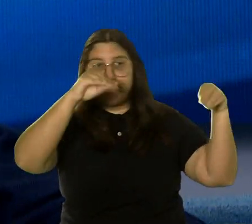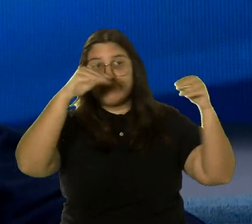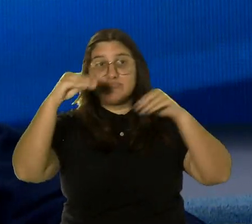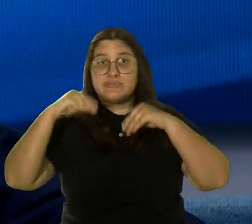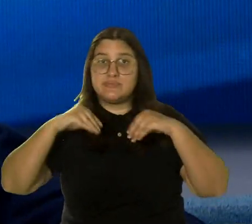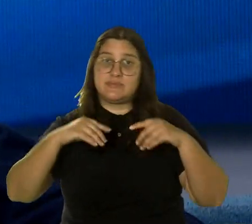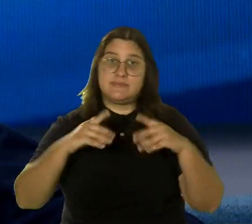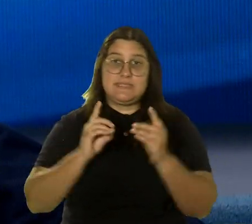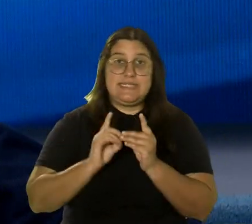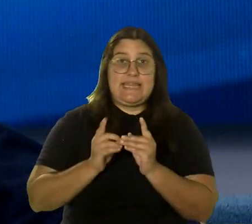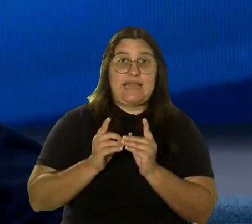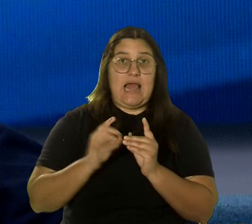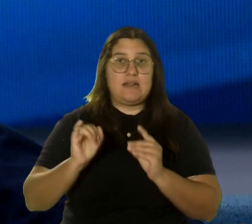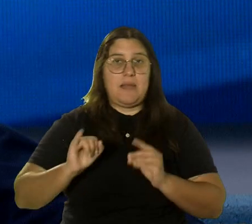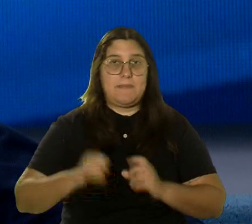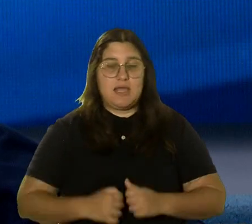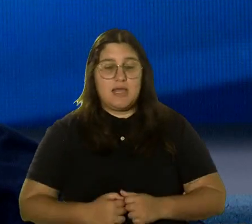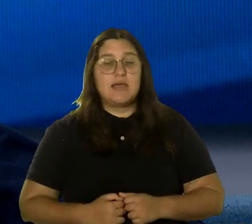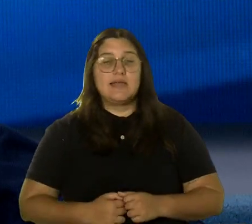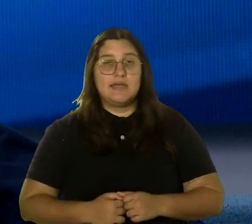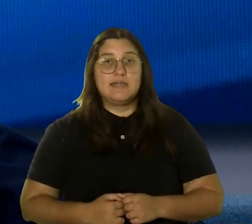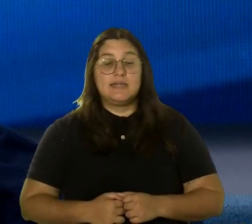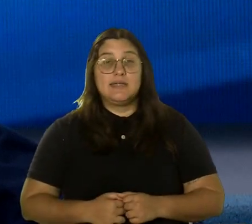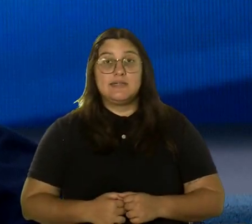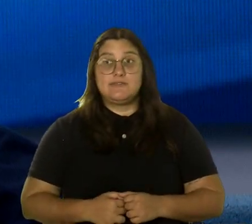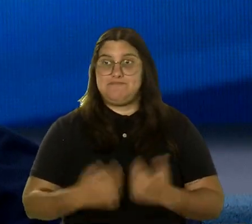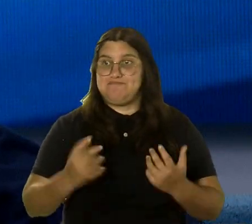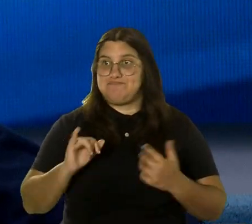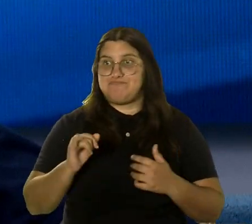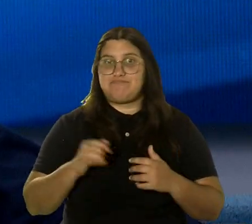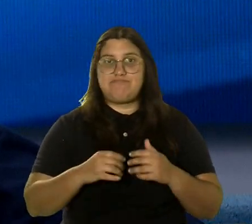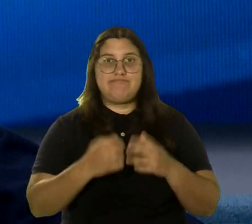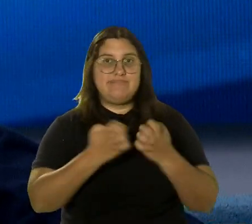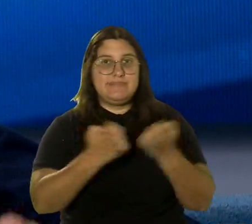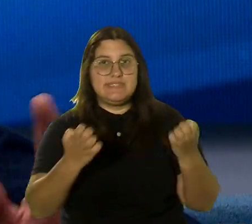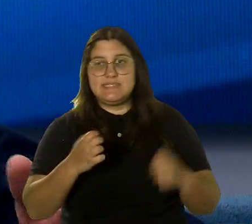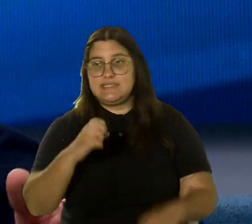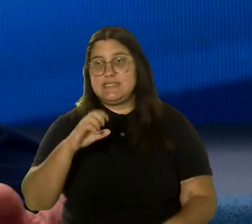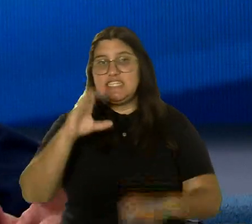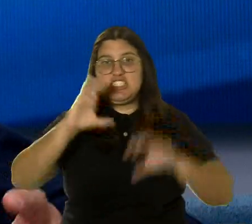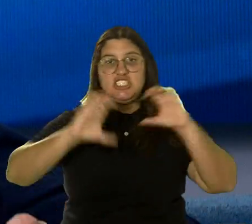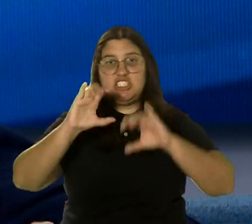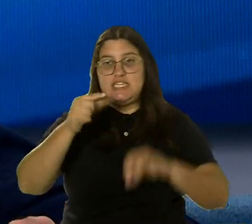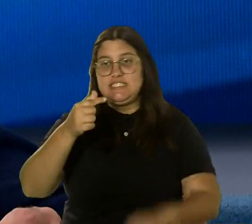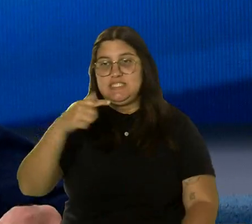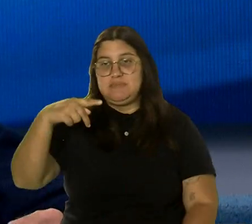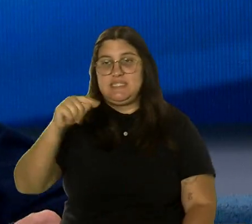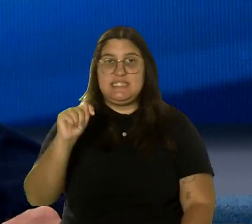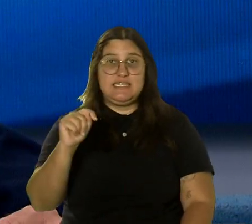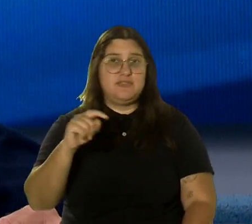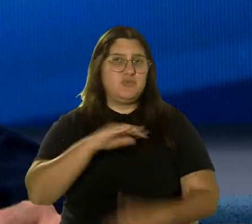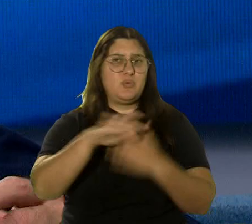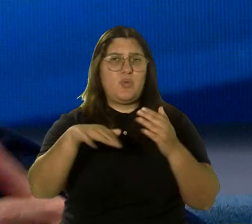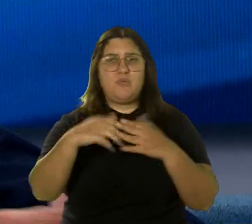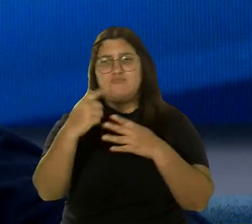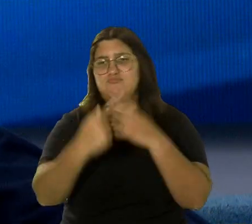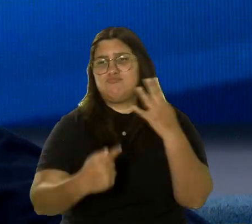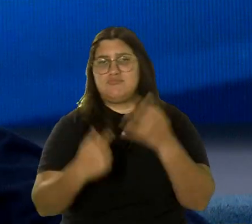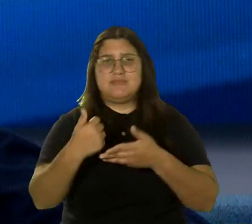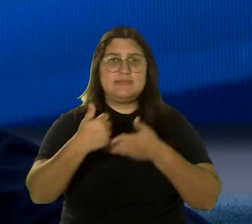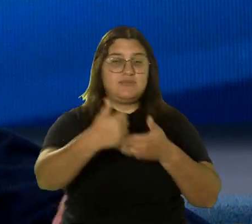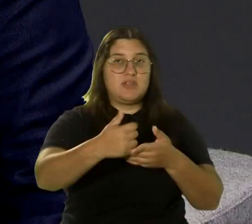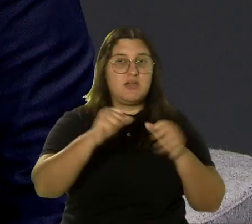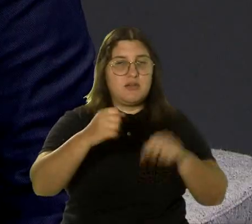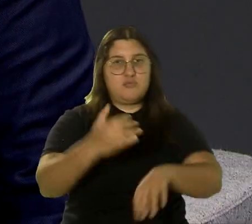digital, herramientas con la inteligencia artificial, CharGPT, y todas estas herramientas que te ayudan a ser mucho más